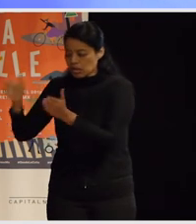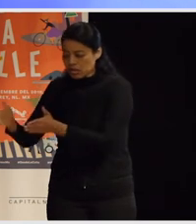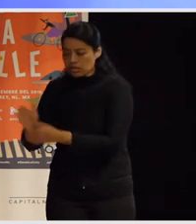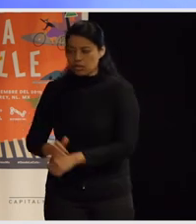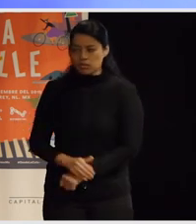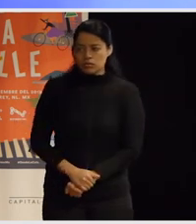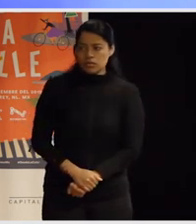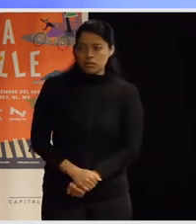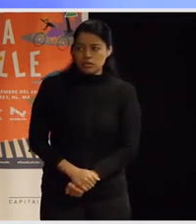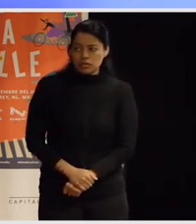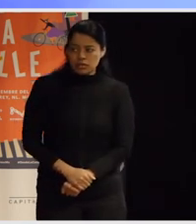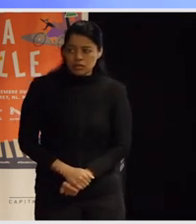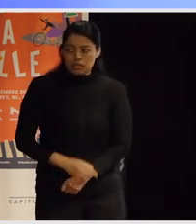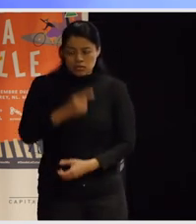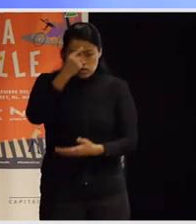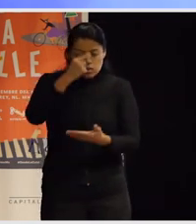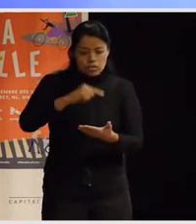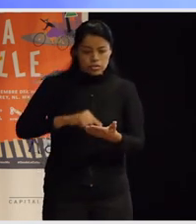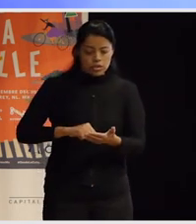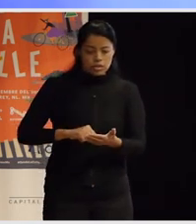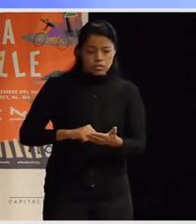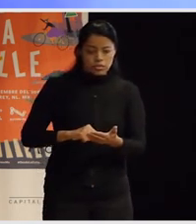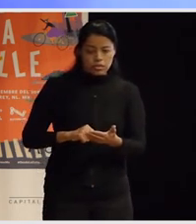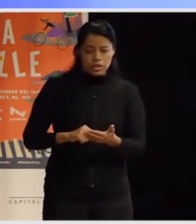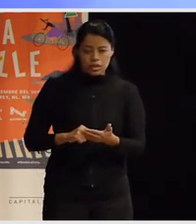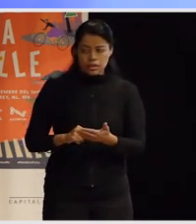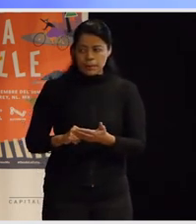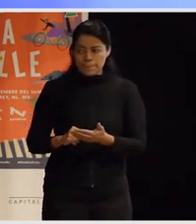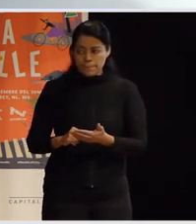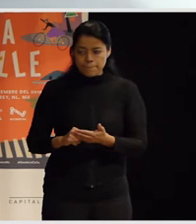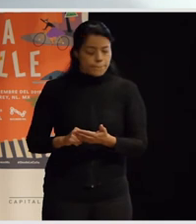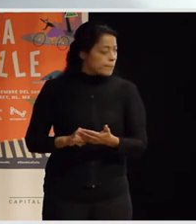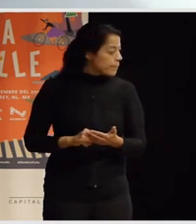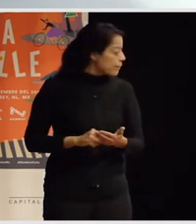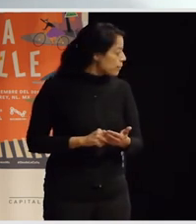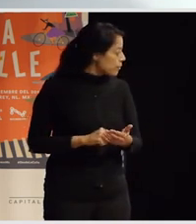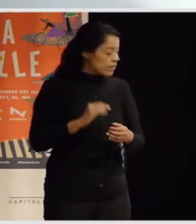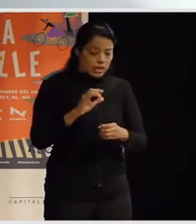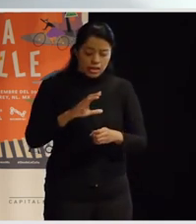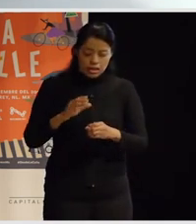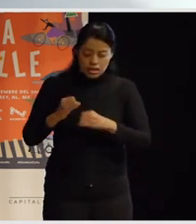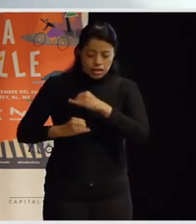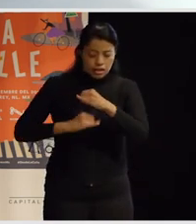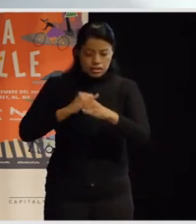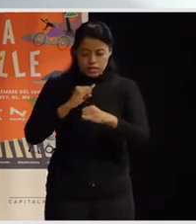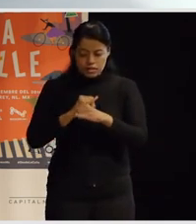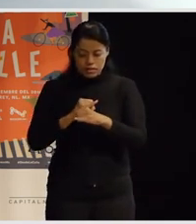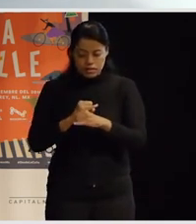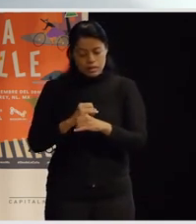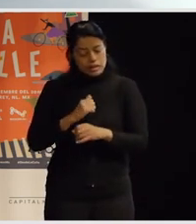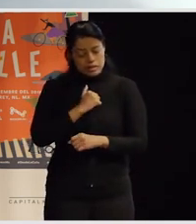bueno yo realmente creo que estamos en un momento relativamente convulso a nivel internacional ¿no? y que